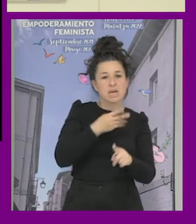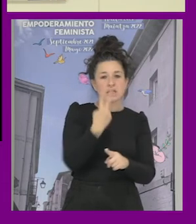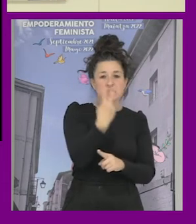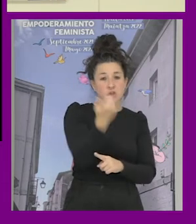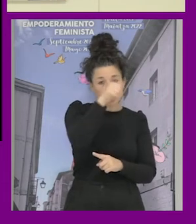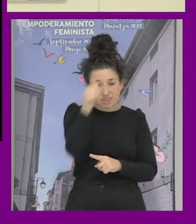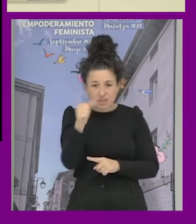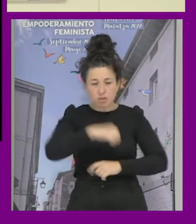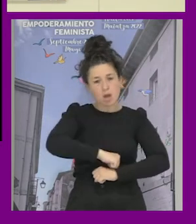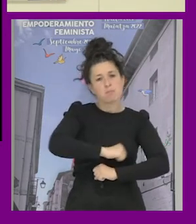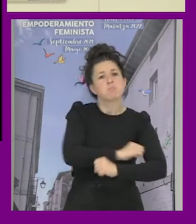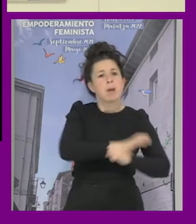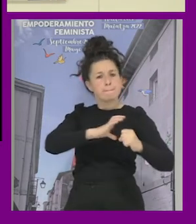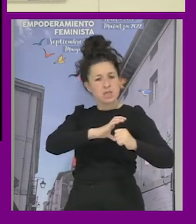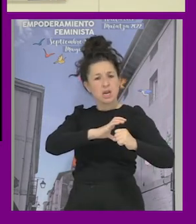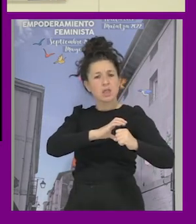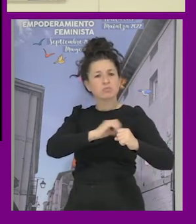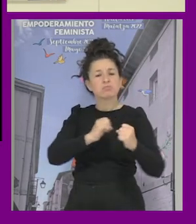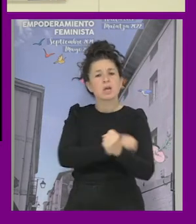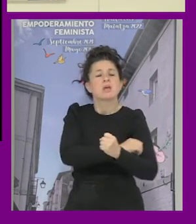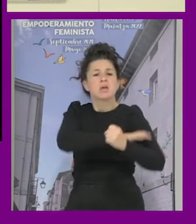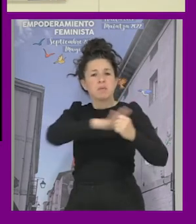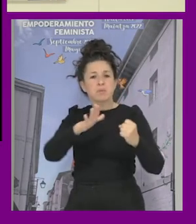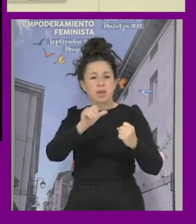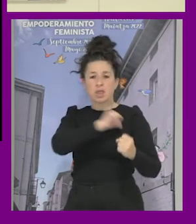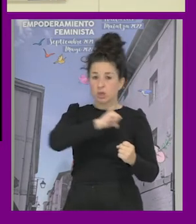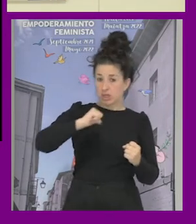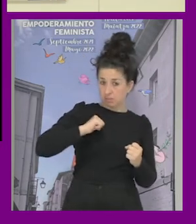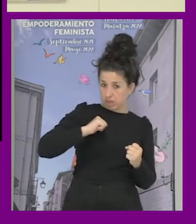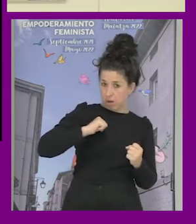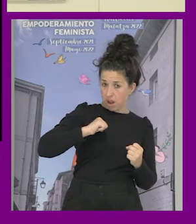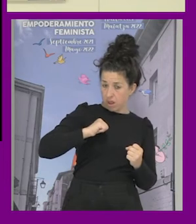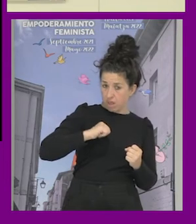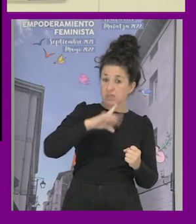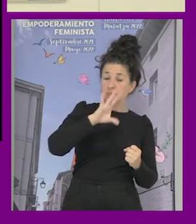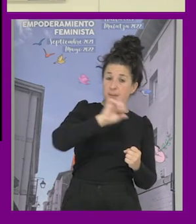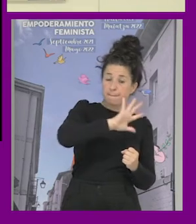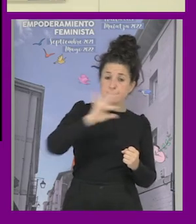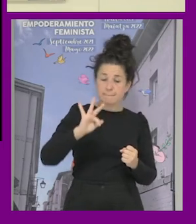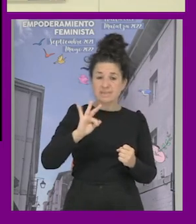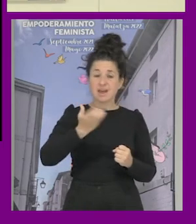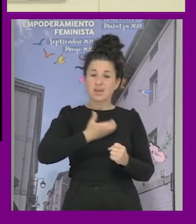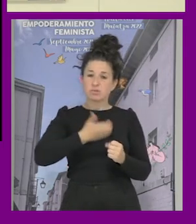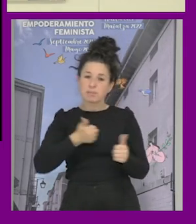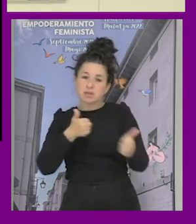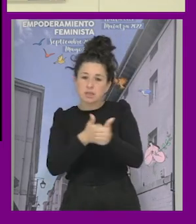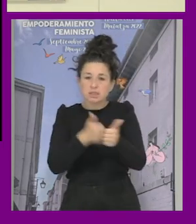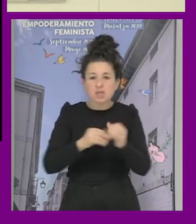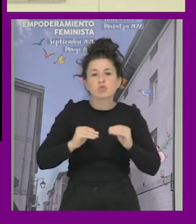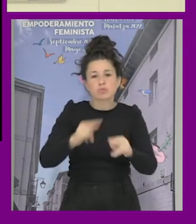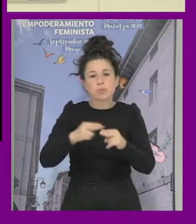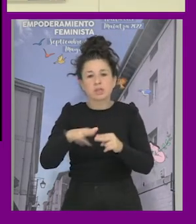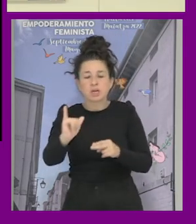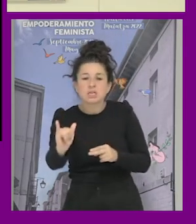y que no sólo estaban empoderados porque a nivel individual lo estaban sino porque el ayuntamiento estaba detrás porque tenía sus políticas